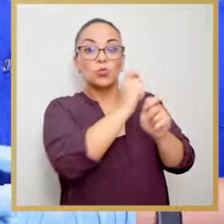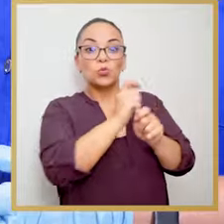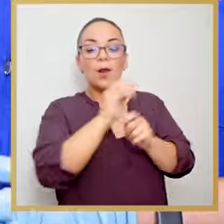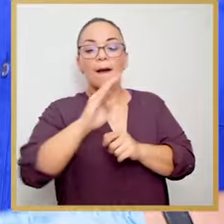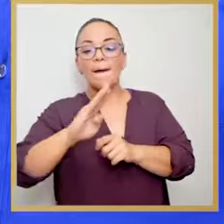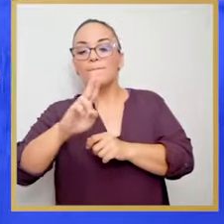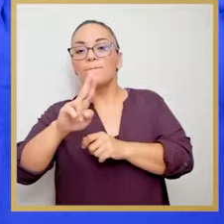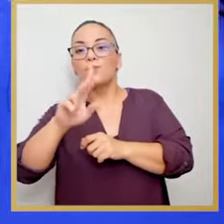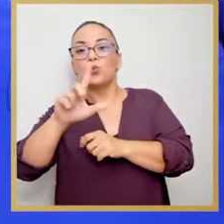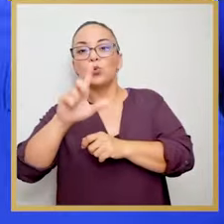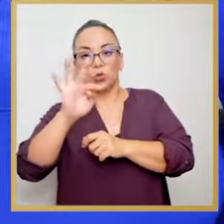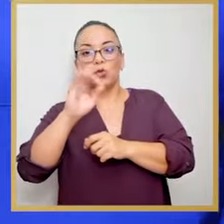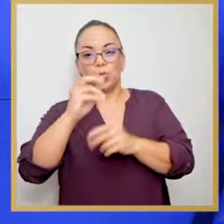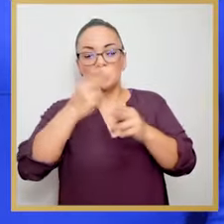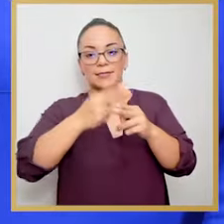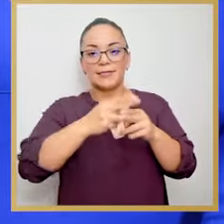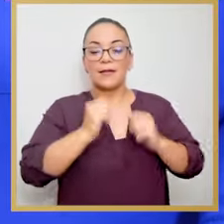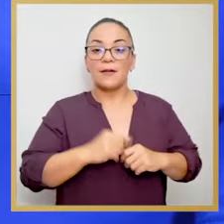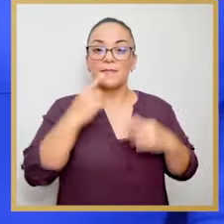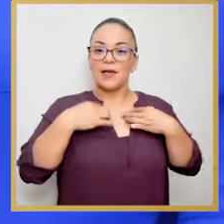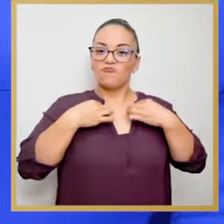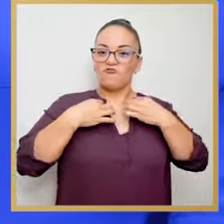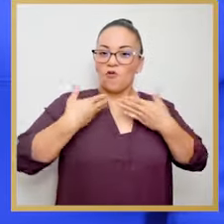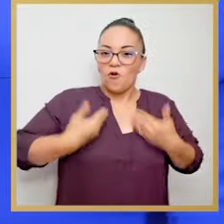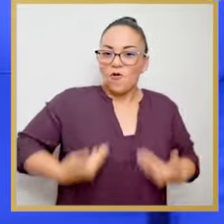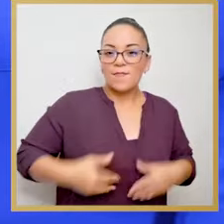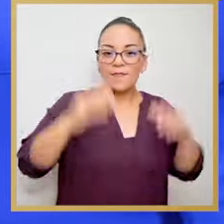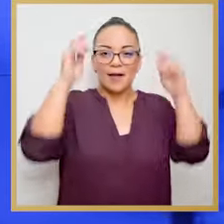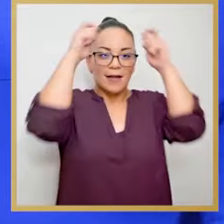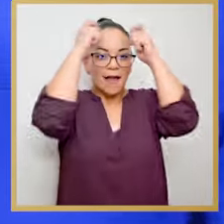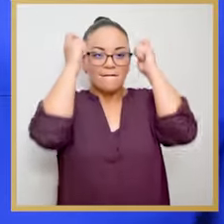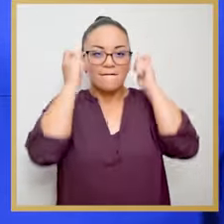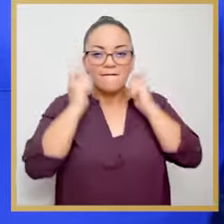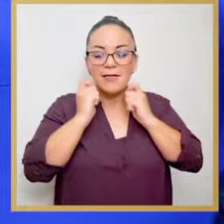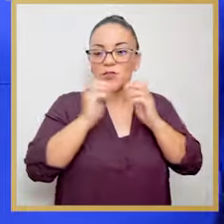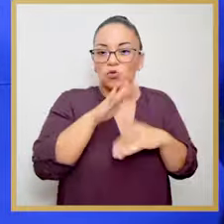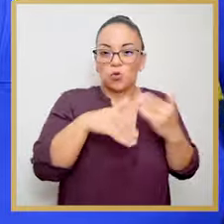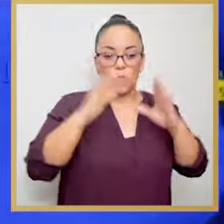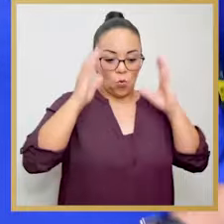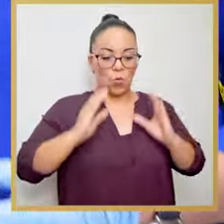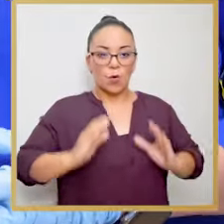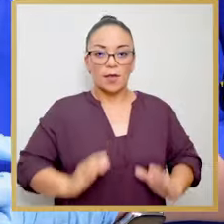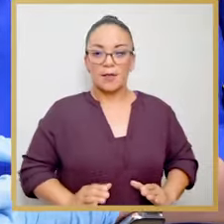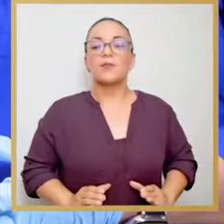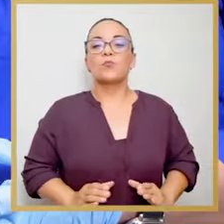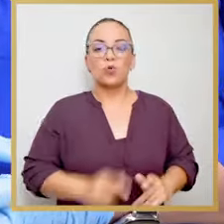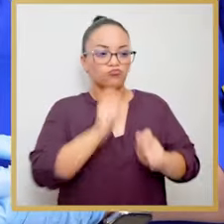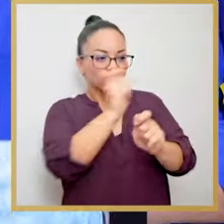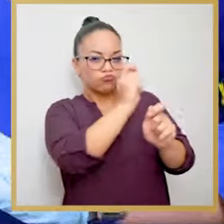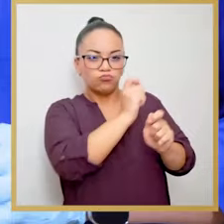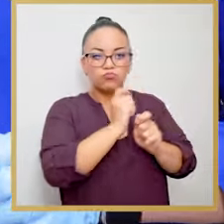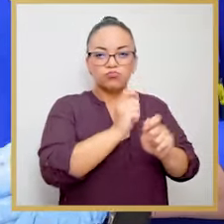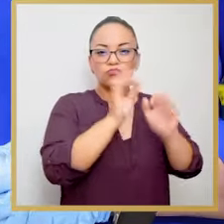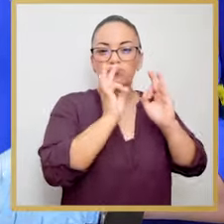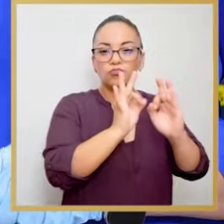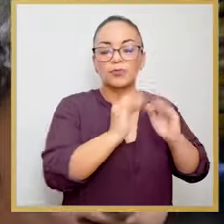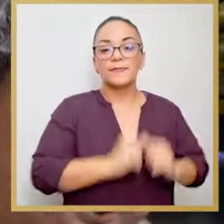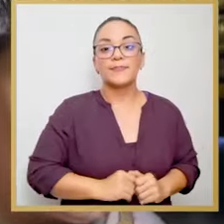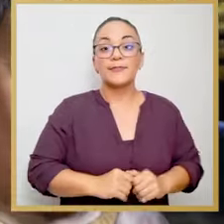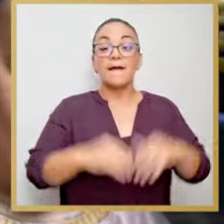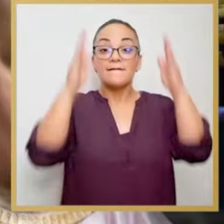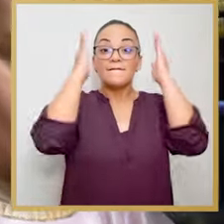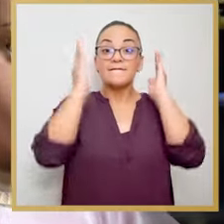escultura de bulto, ¿verdad? Porque usted ve el ropaje, el cabello, bueno, y todo lo que es el cuerpo tallado.